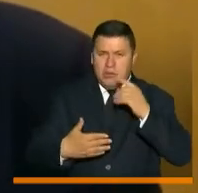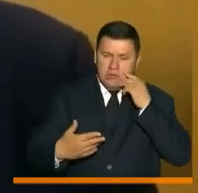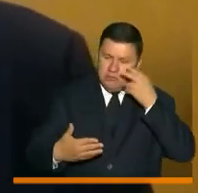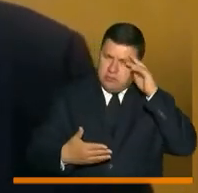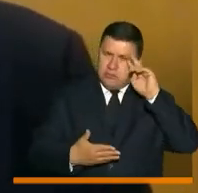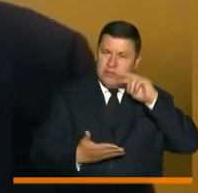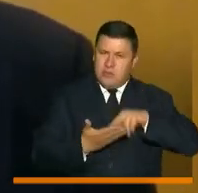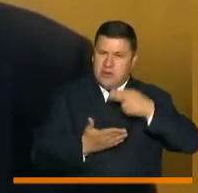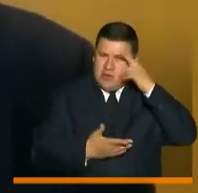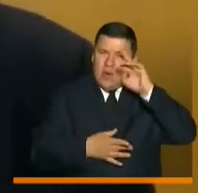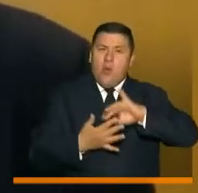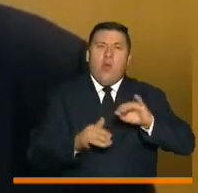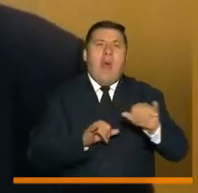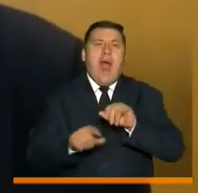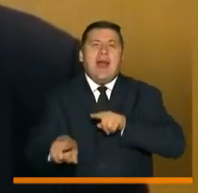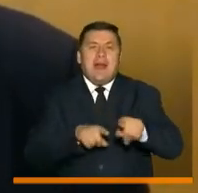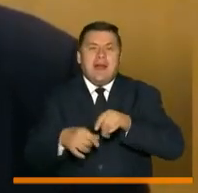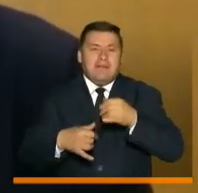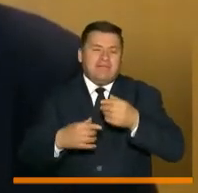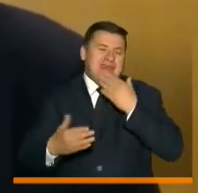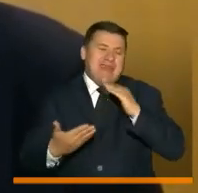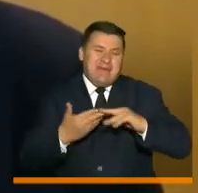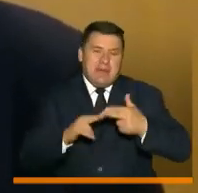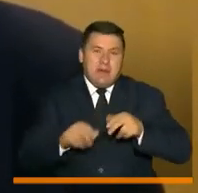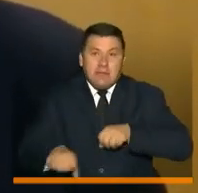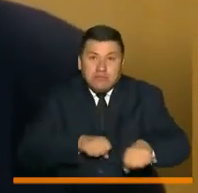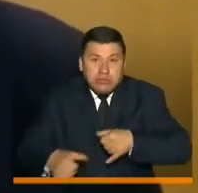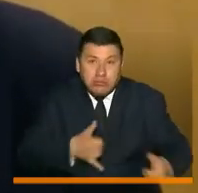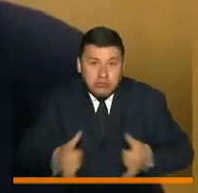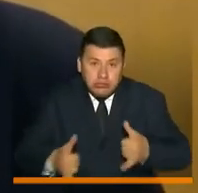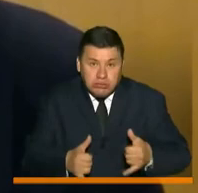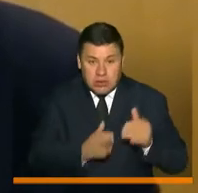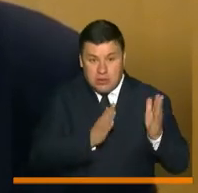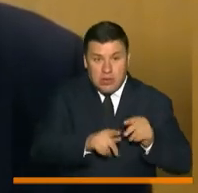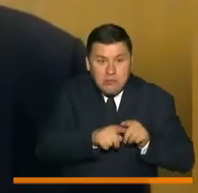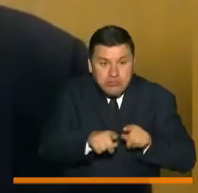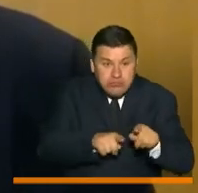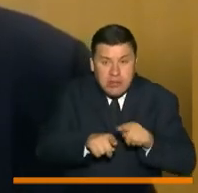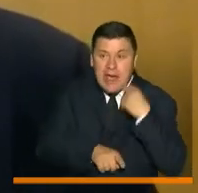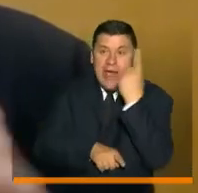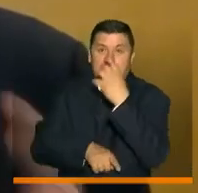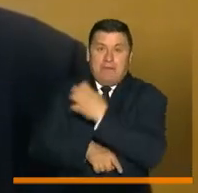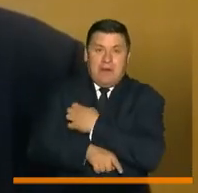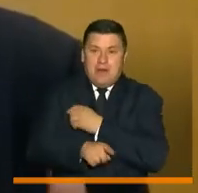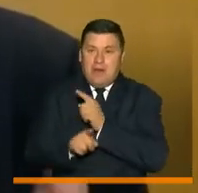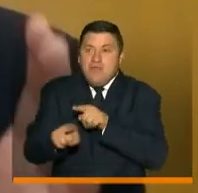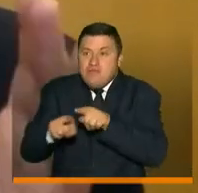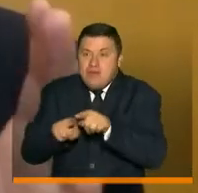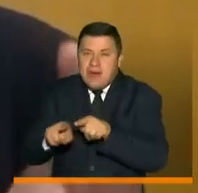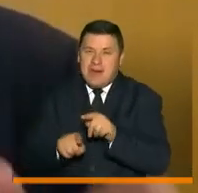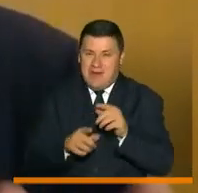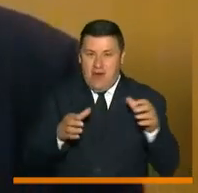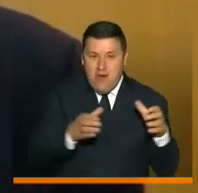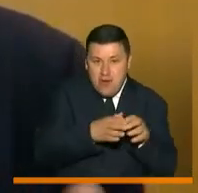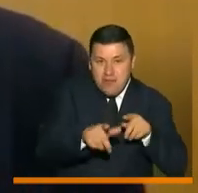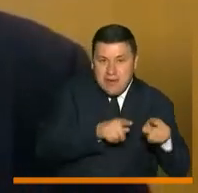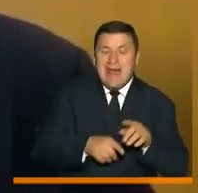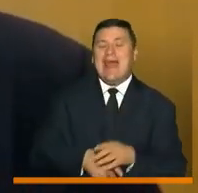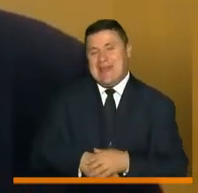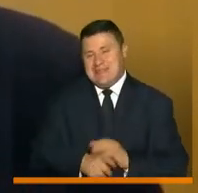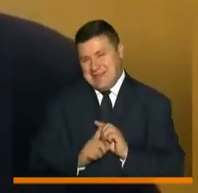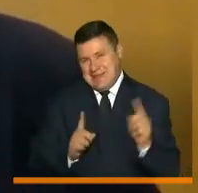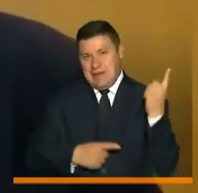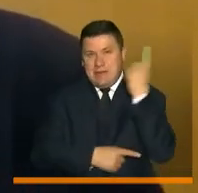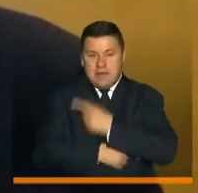con una carrera de ciclismo. Una cosa es la etapa y otra cosa es la clasificación general. El dato de la semana, el dato del día